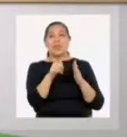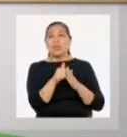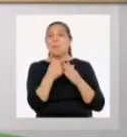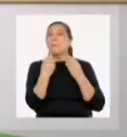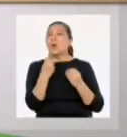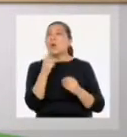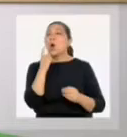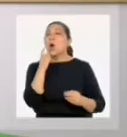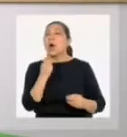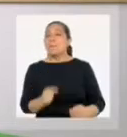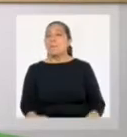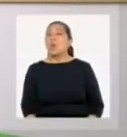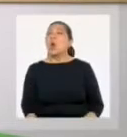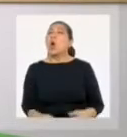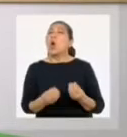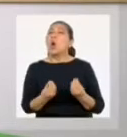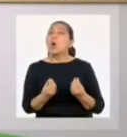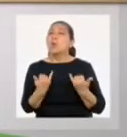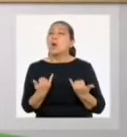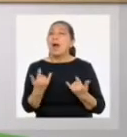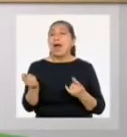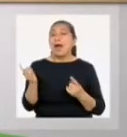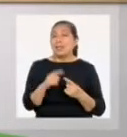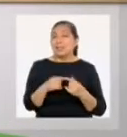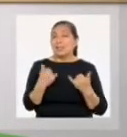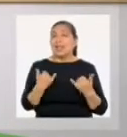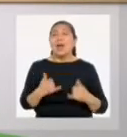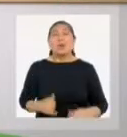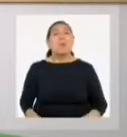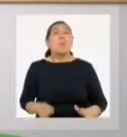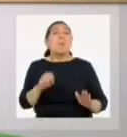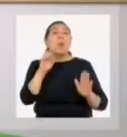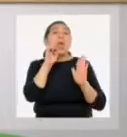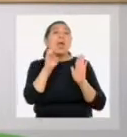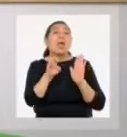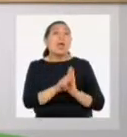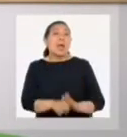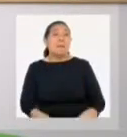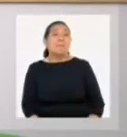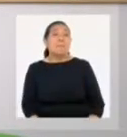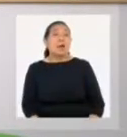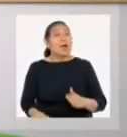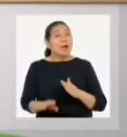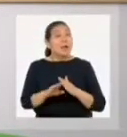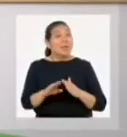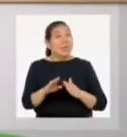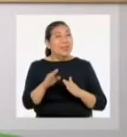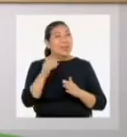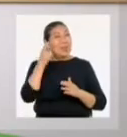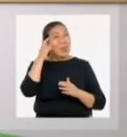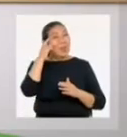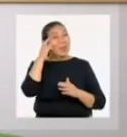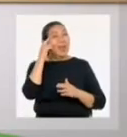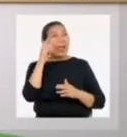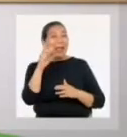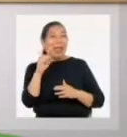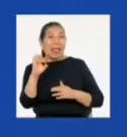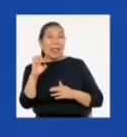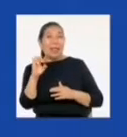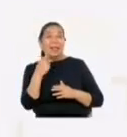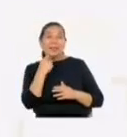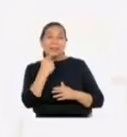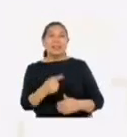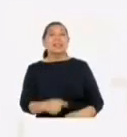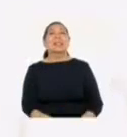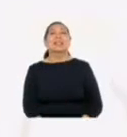determinado por los varones, como sucede hasta hoy. Por ejemplo, en la fuente E observamos lo